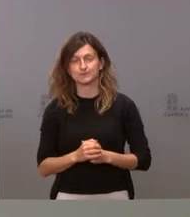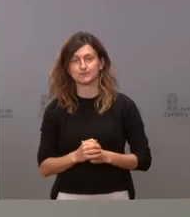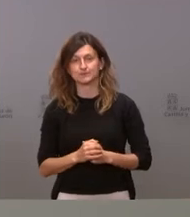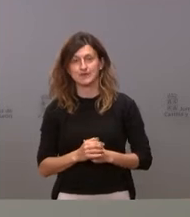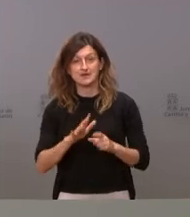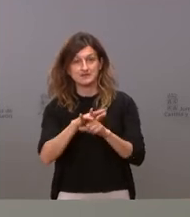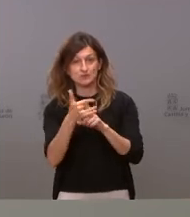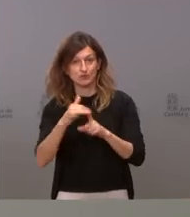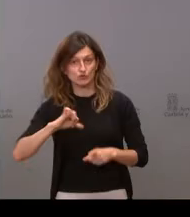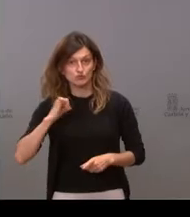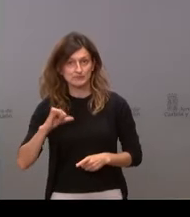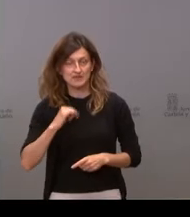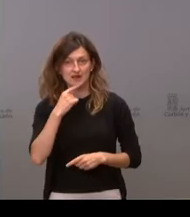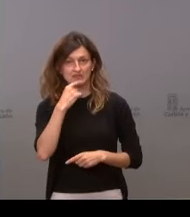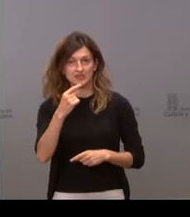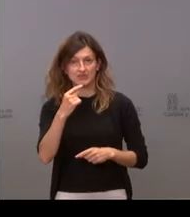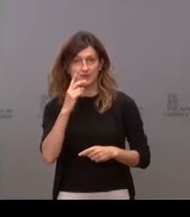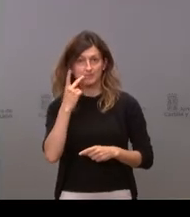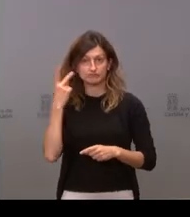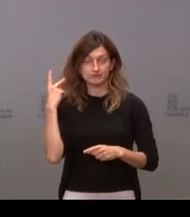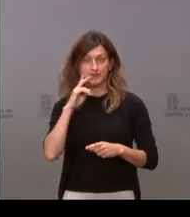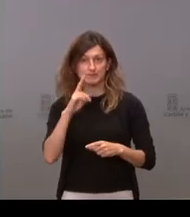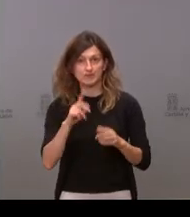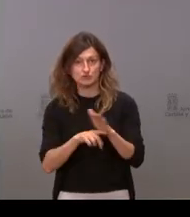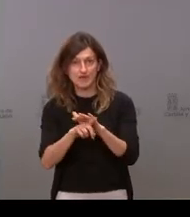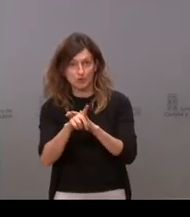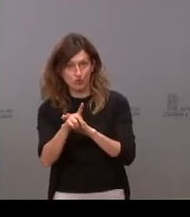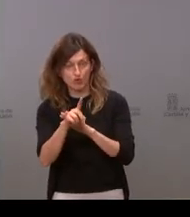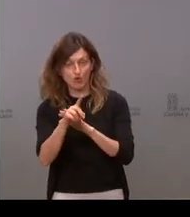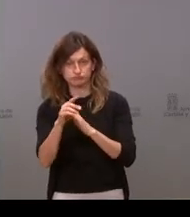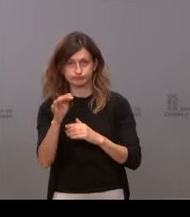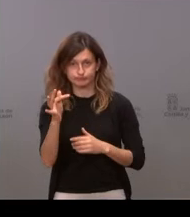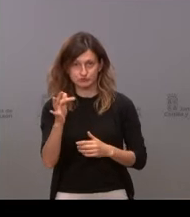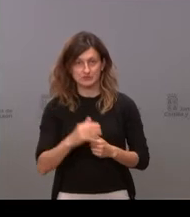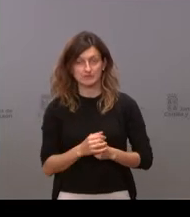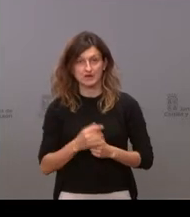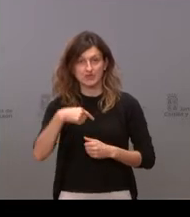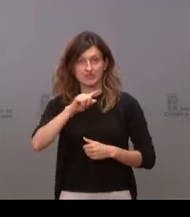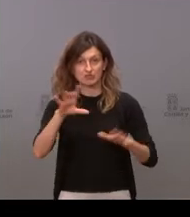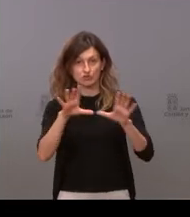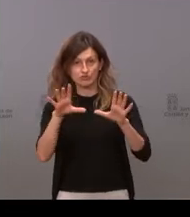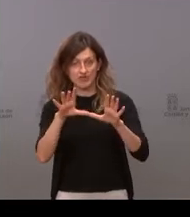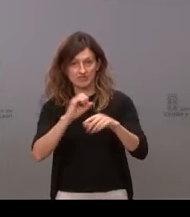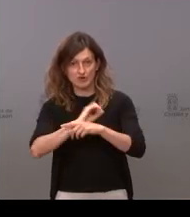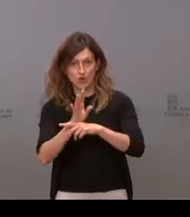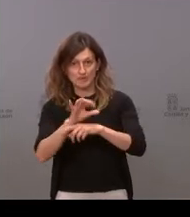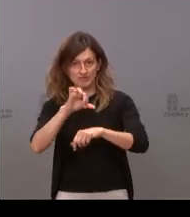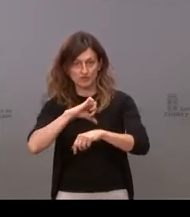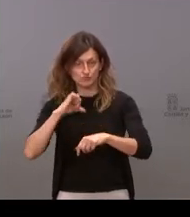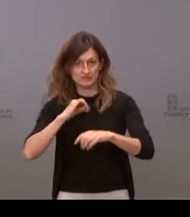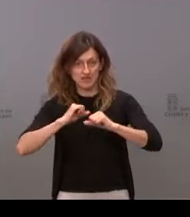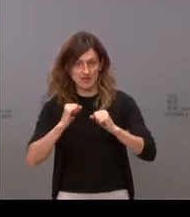situación hospitalaria, señalar que se mantiene una evolución favorable. Tenemos a 110 pacientes COVID ingresados,